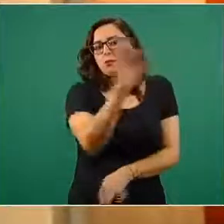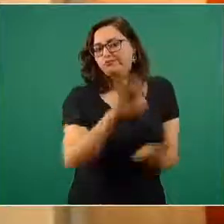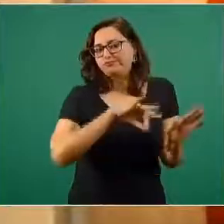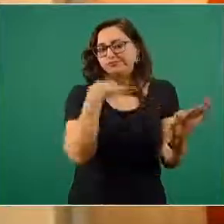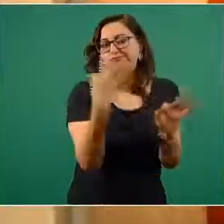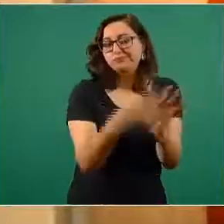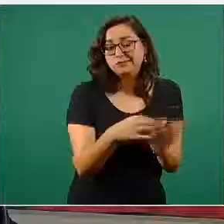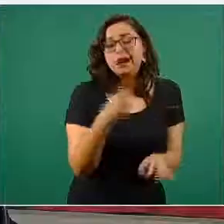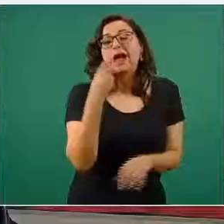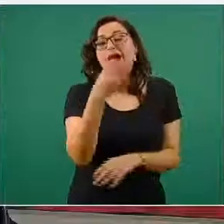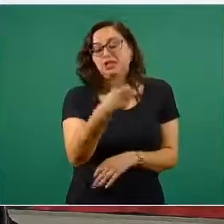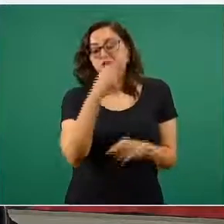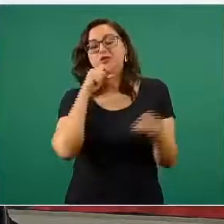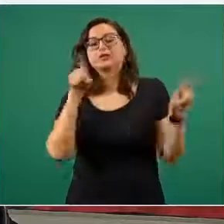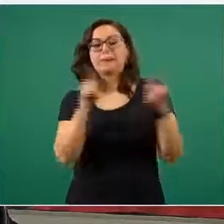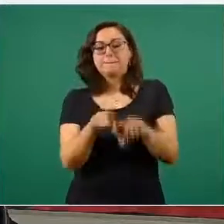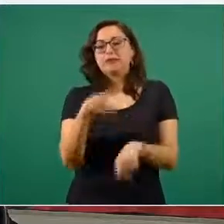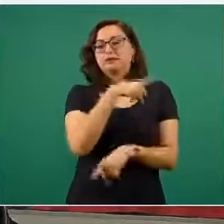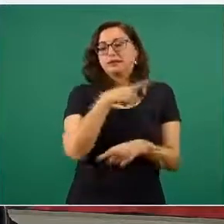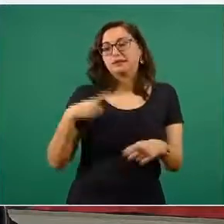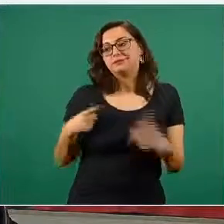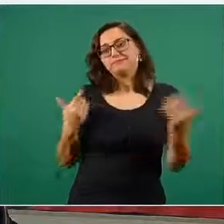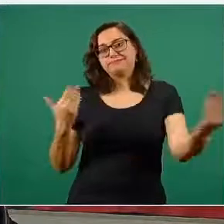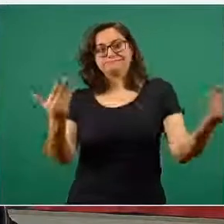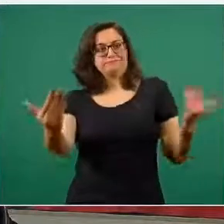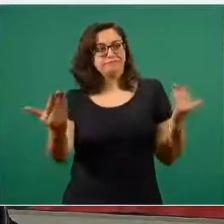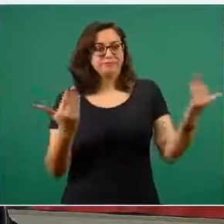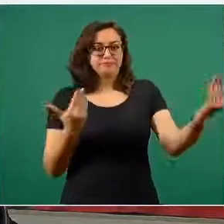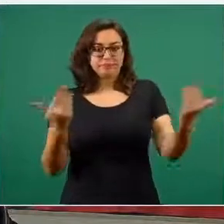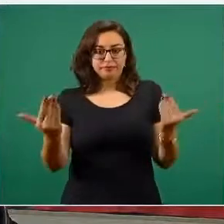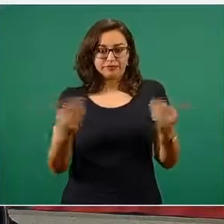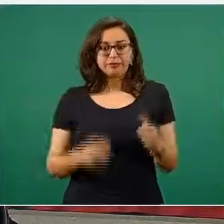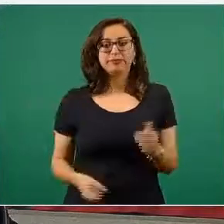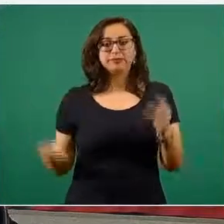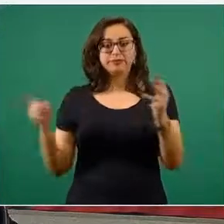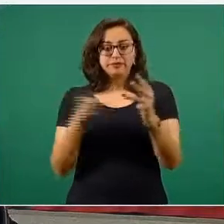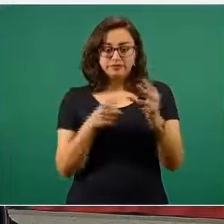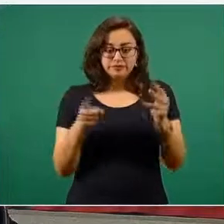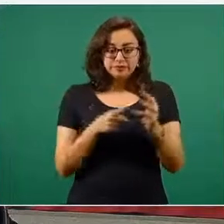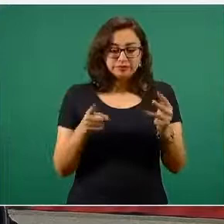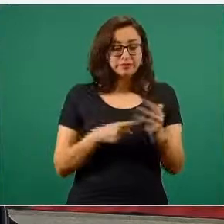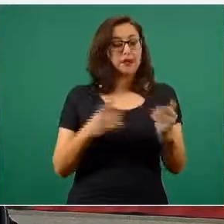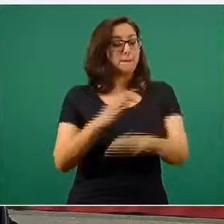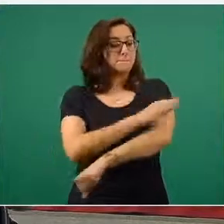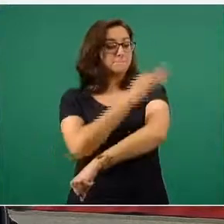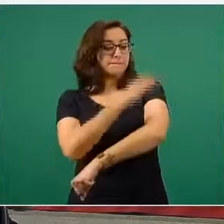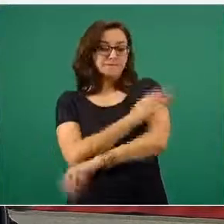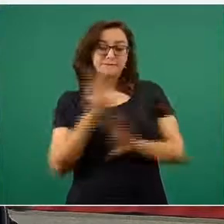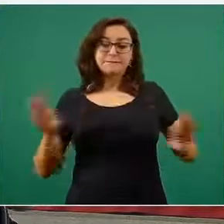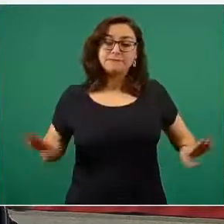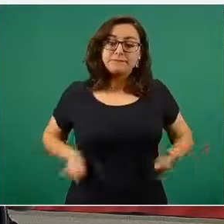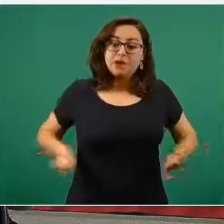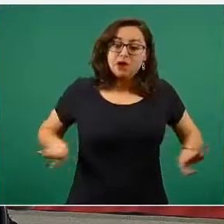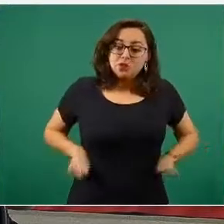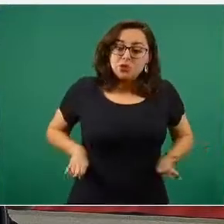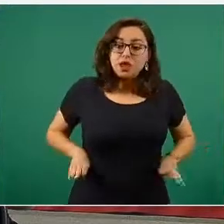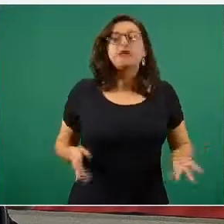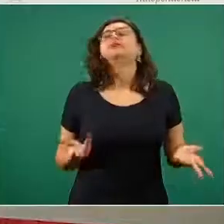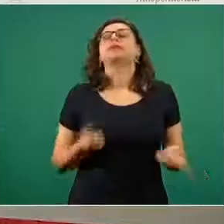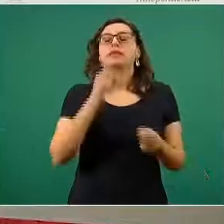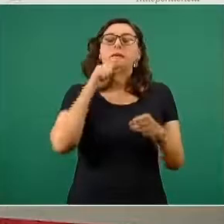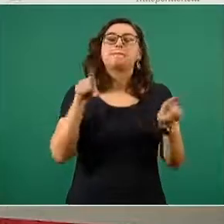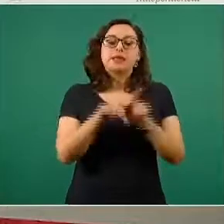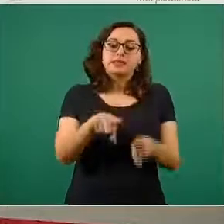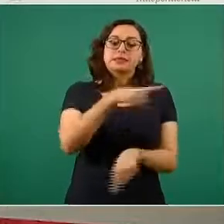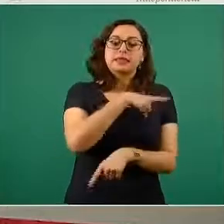Entonces, es cobertura, capacidad de la cobertura. Características de las vacunas, hay que recordar, ya lo vimos, hay diferentes vacunas.